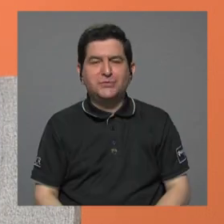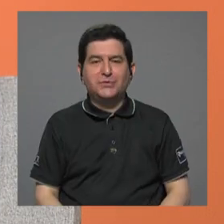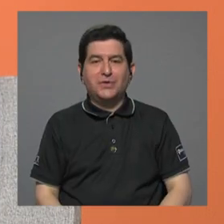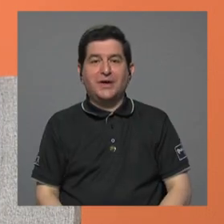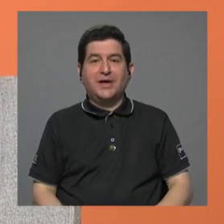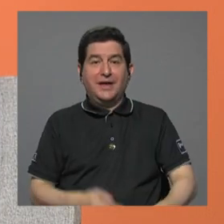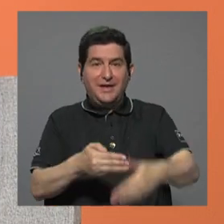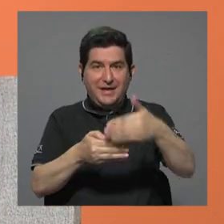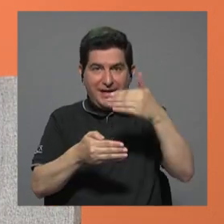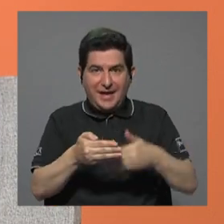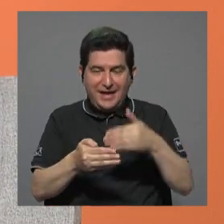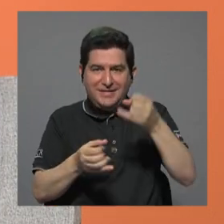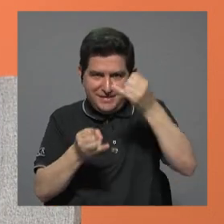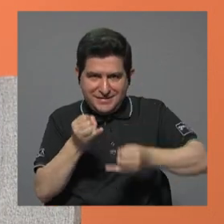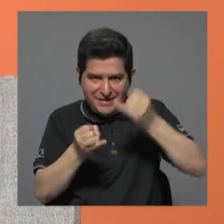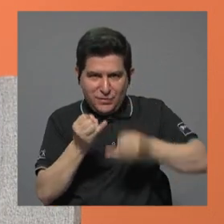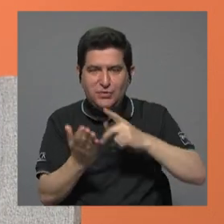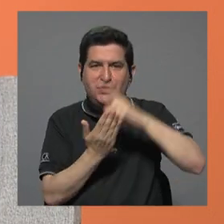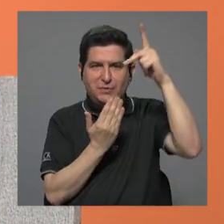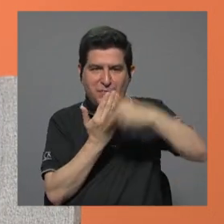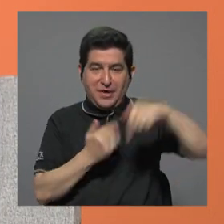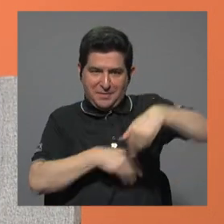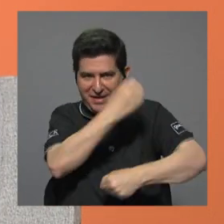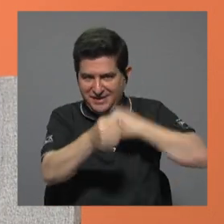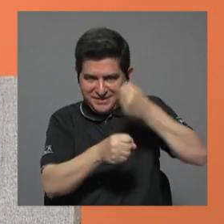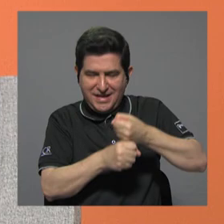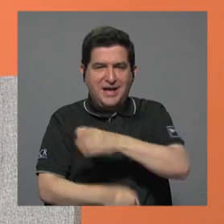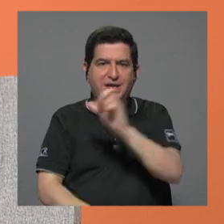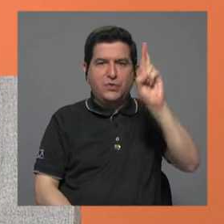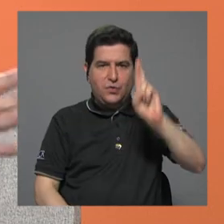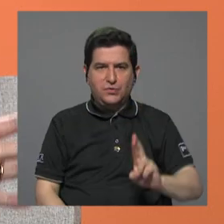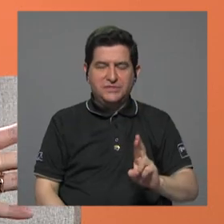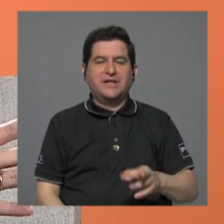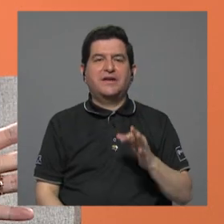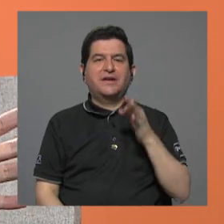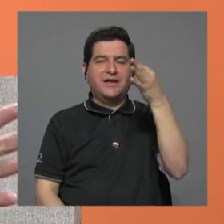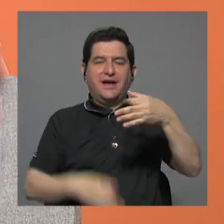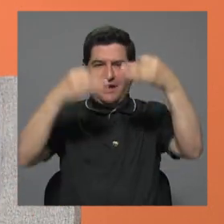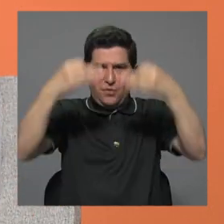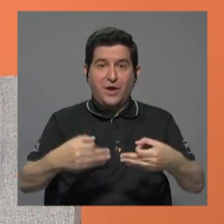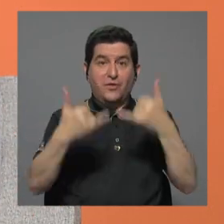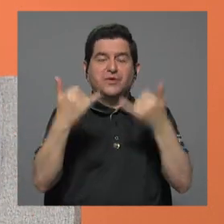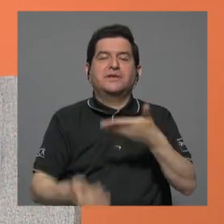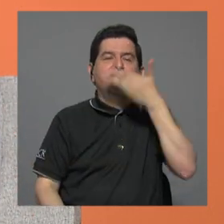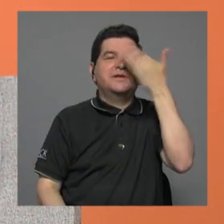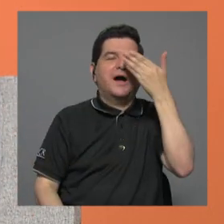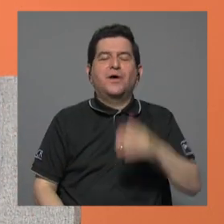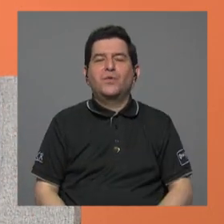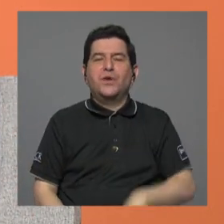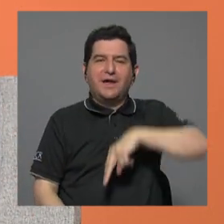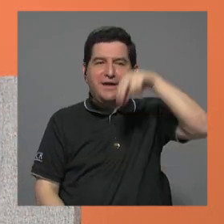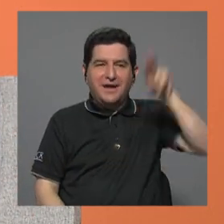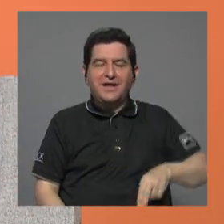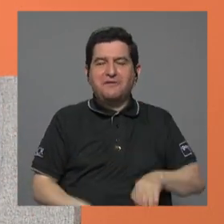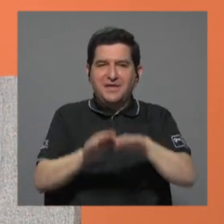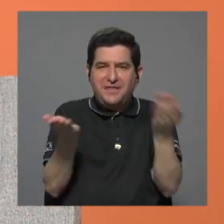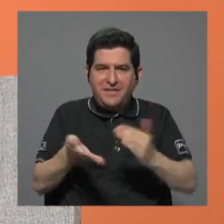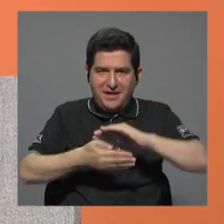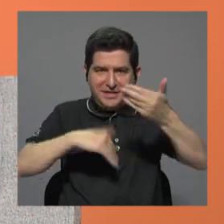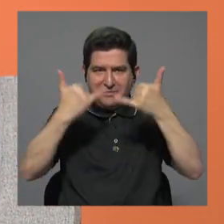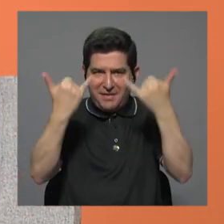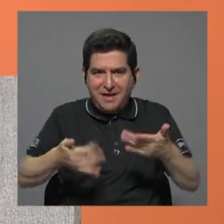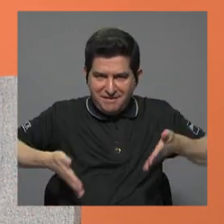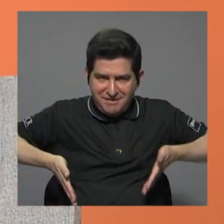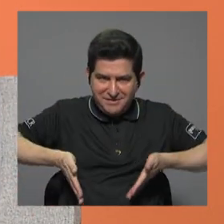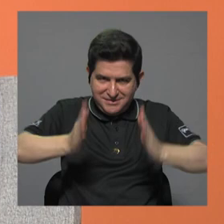penúltimo programa del año de Costa Rica en Juego. Ya huele a Navidad, ya hay tamales en la calle y bueno,